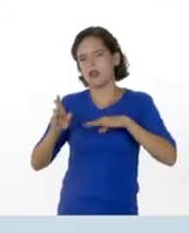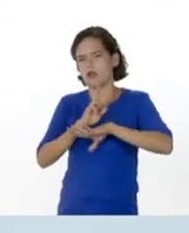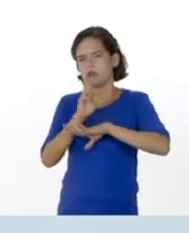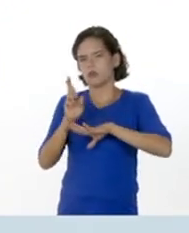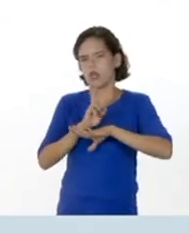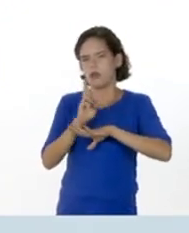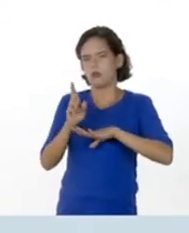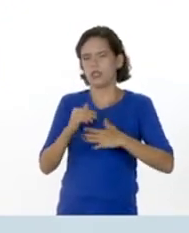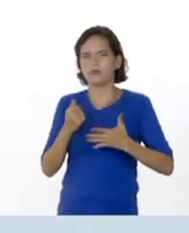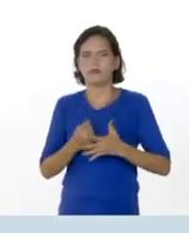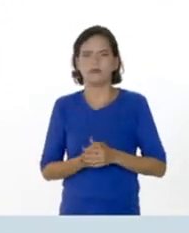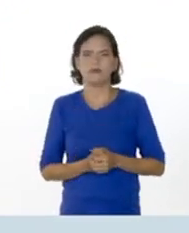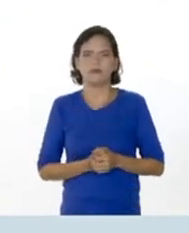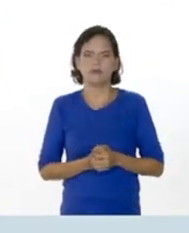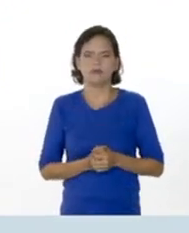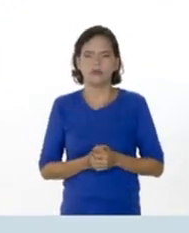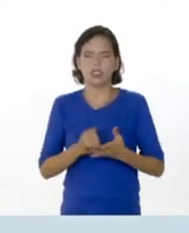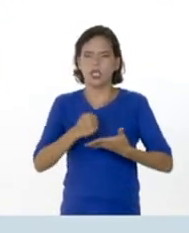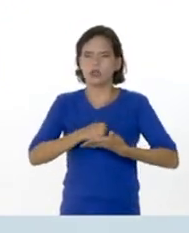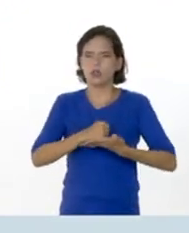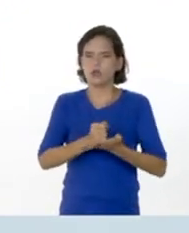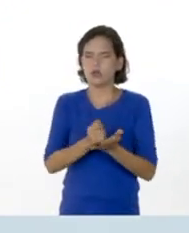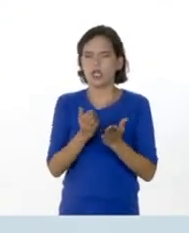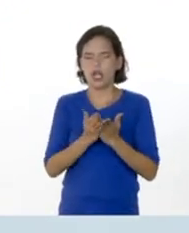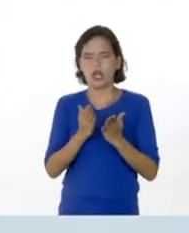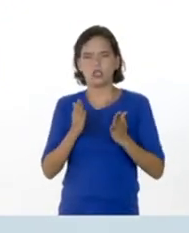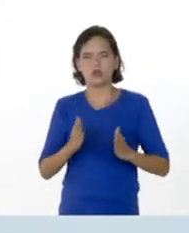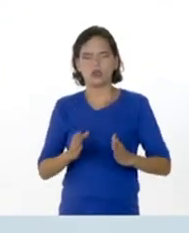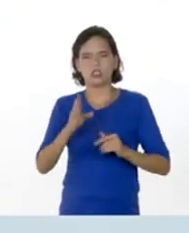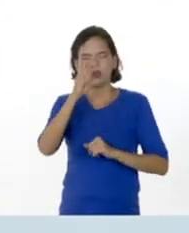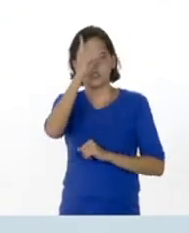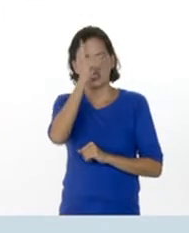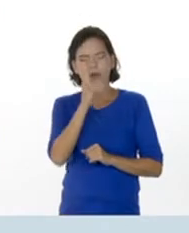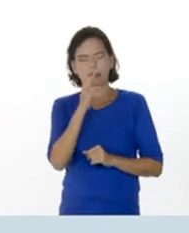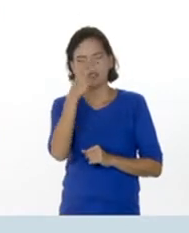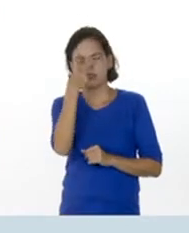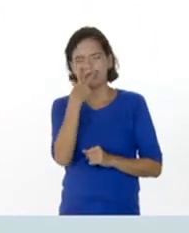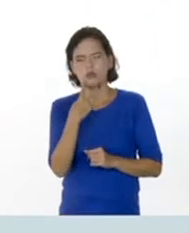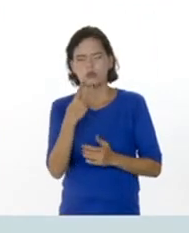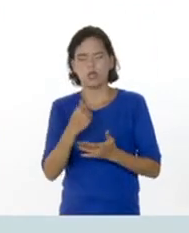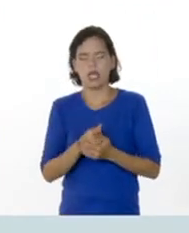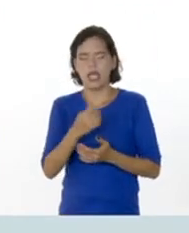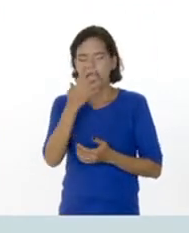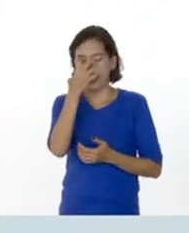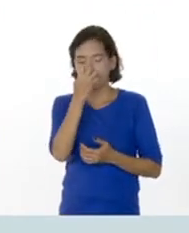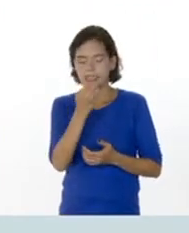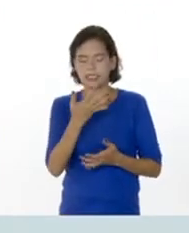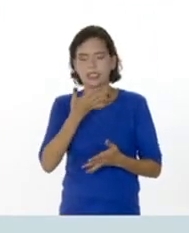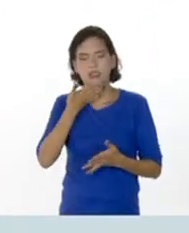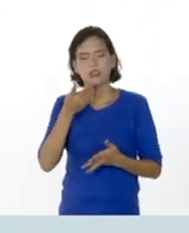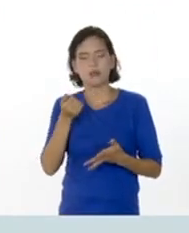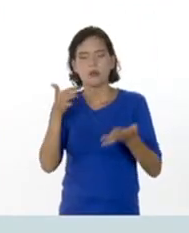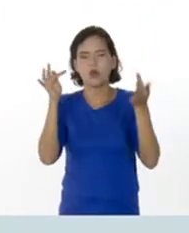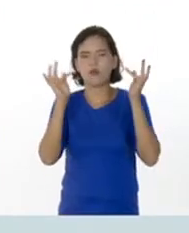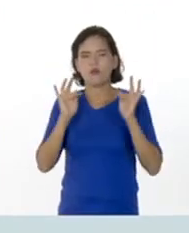hacerlo de forma tridimensional, esto ayudará al estudiante con deficiencias visuales a comprender de mejor manera lo que estamos elaborando, pero además